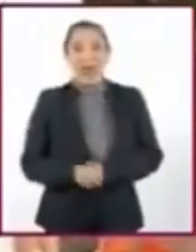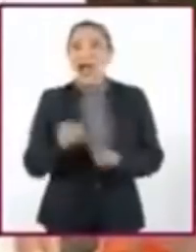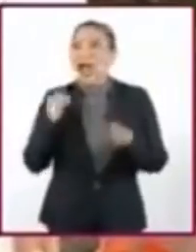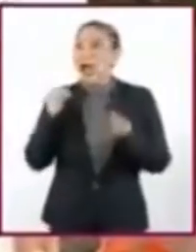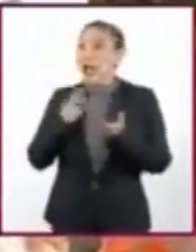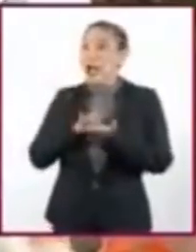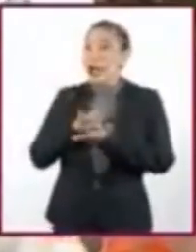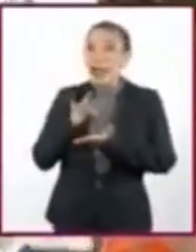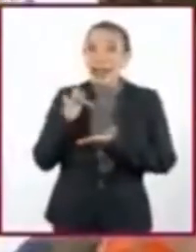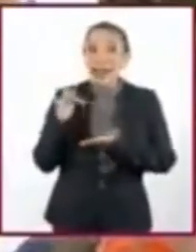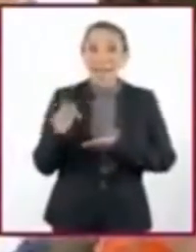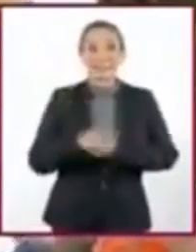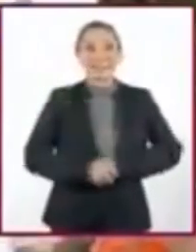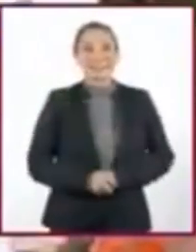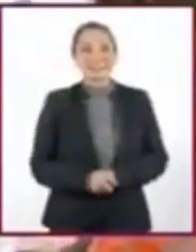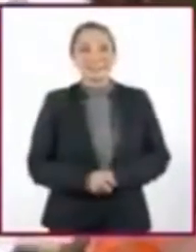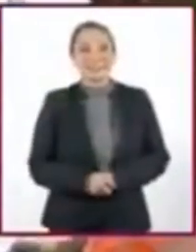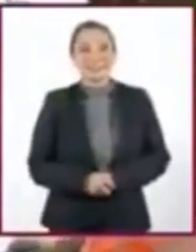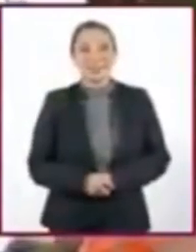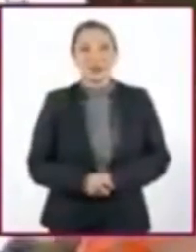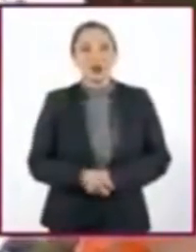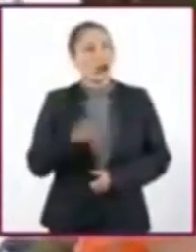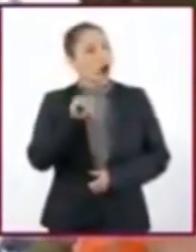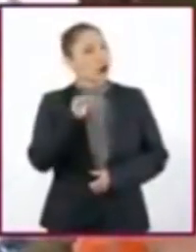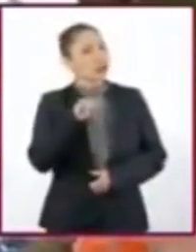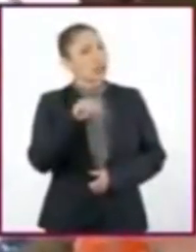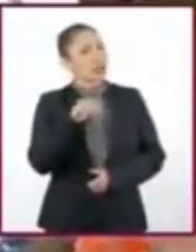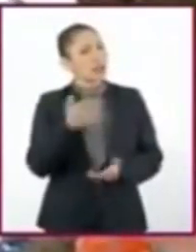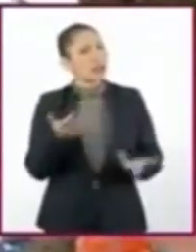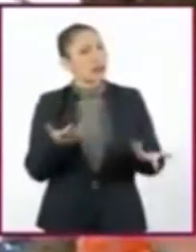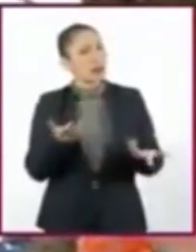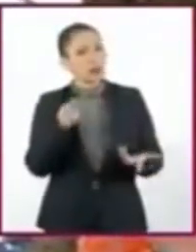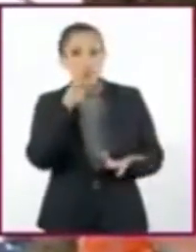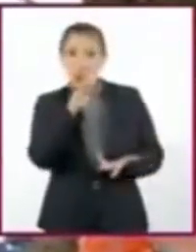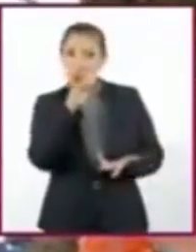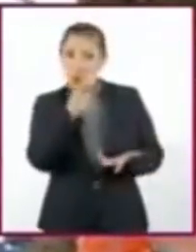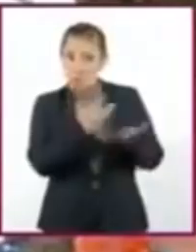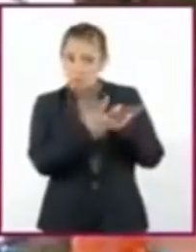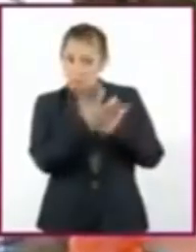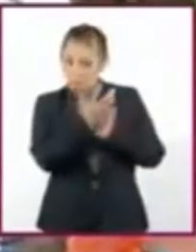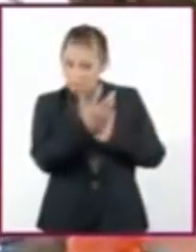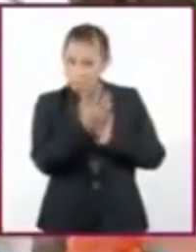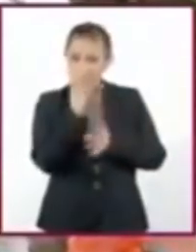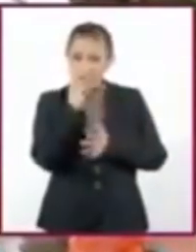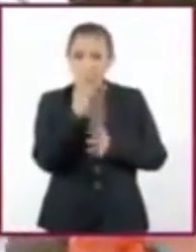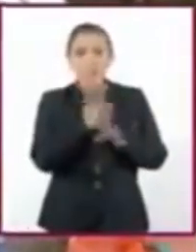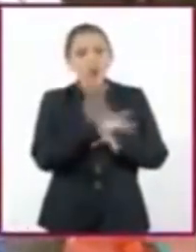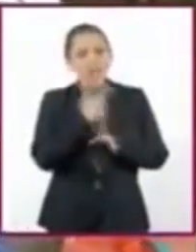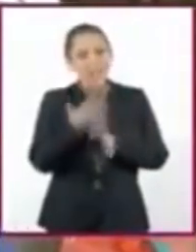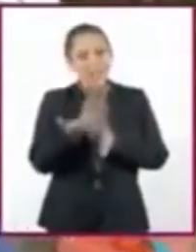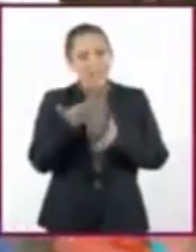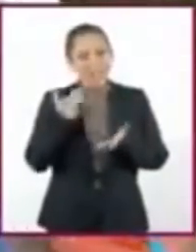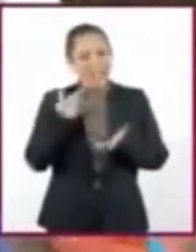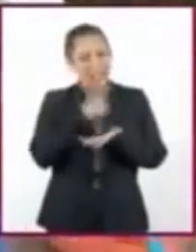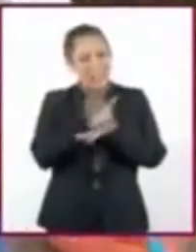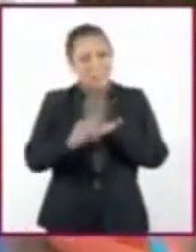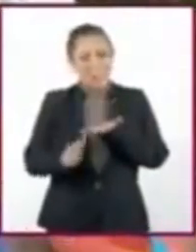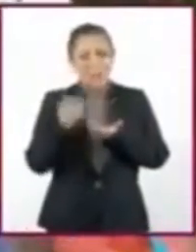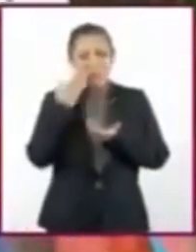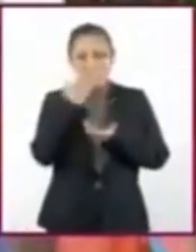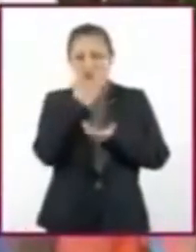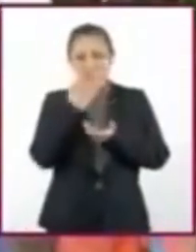gracias. Pero oye, Sofía. Te estás pasando. ¿Por qué te limpias con eso?